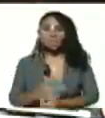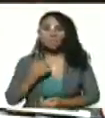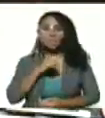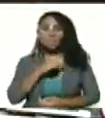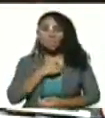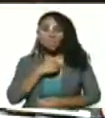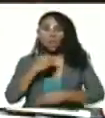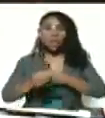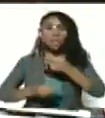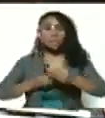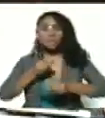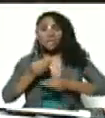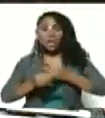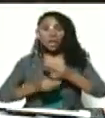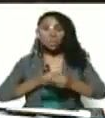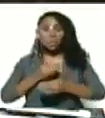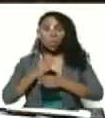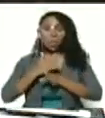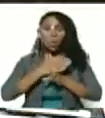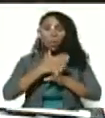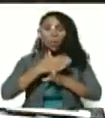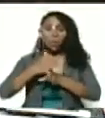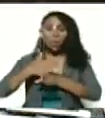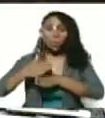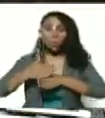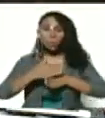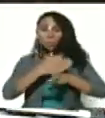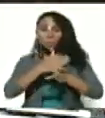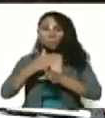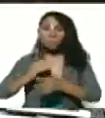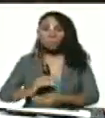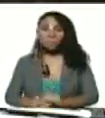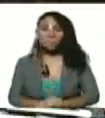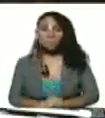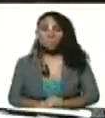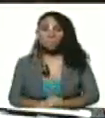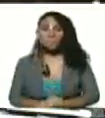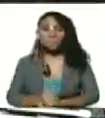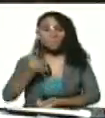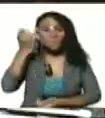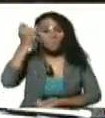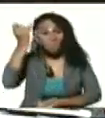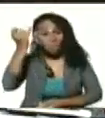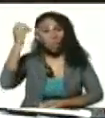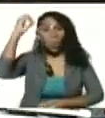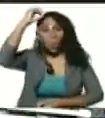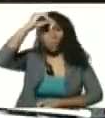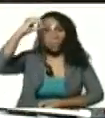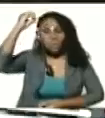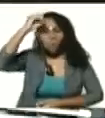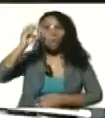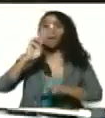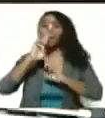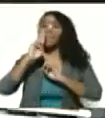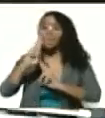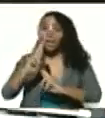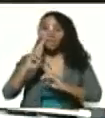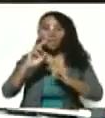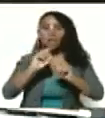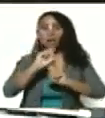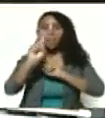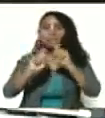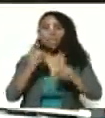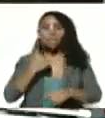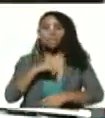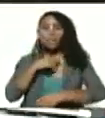compartiendo criterios, opiniones, los resultados de la encuesta que hemos